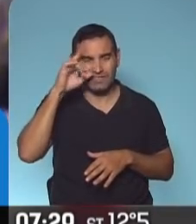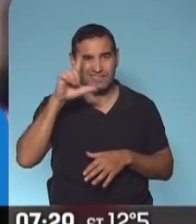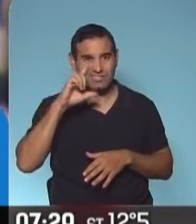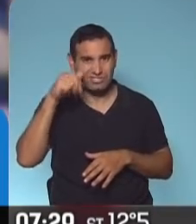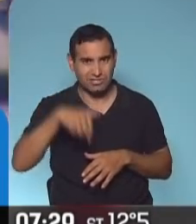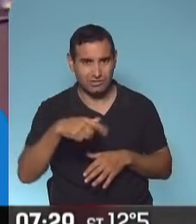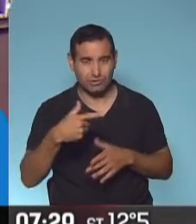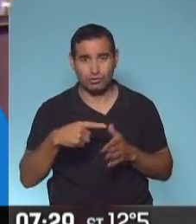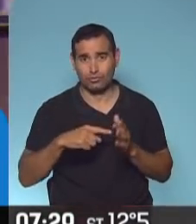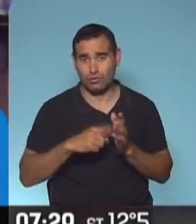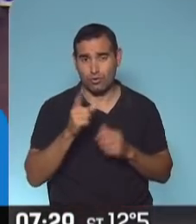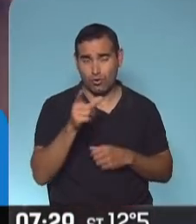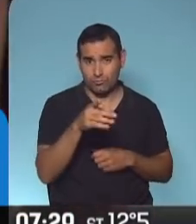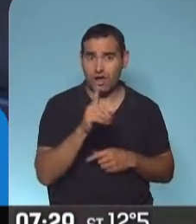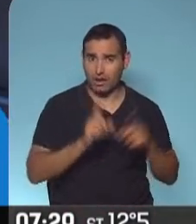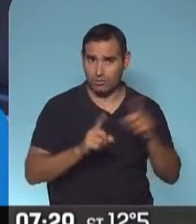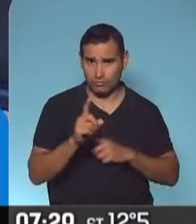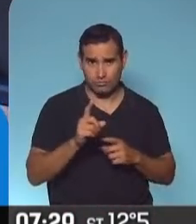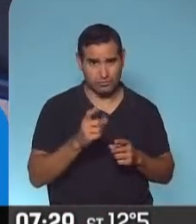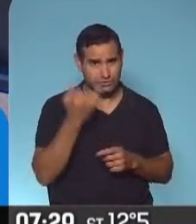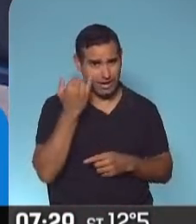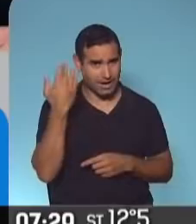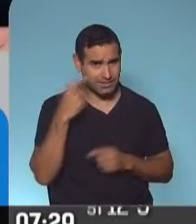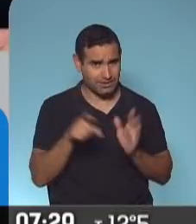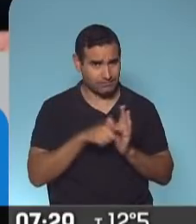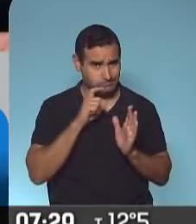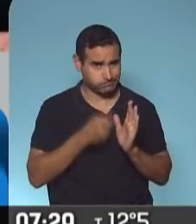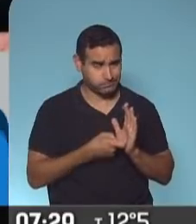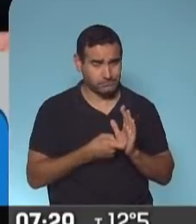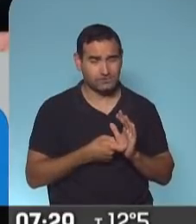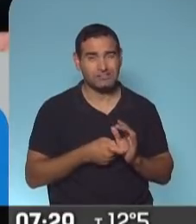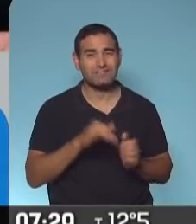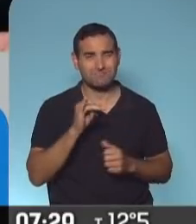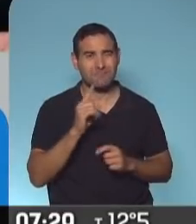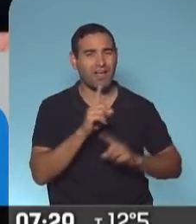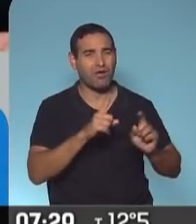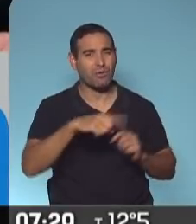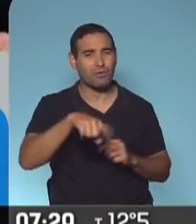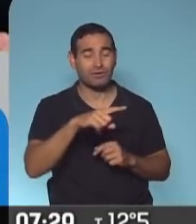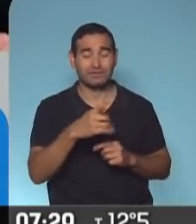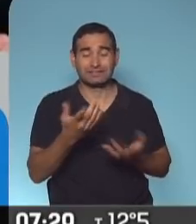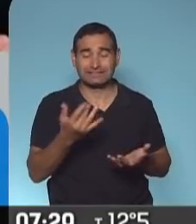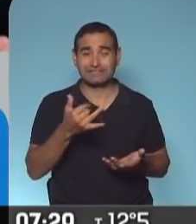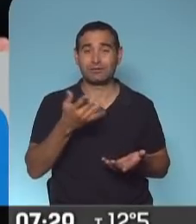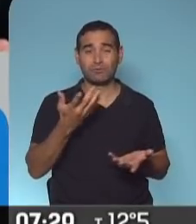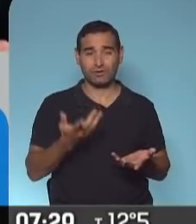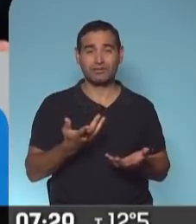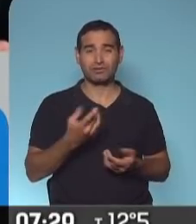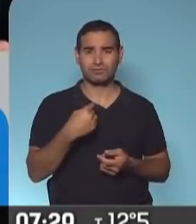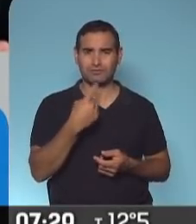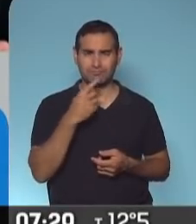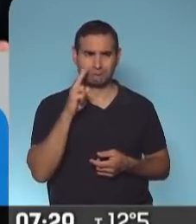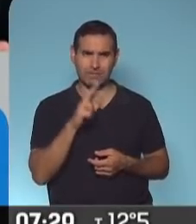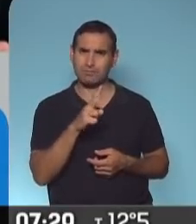Algunos de ellos con antecedentes penales, ¿verdad? Y algunos de ellos, por eso te digo, nosotros tuvimos